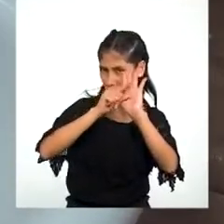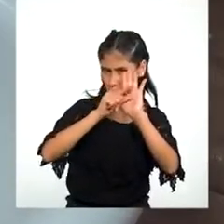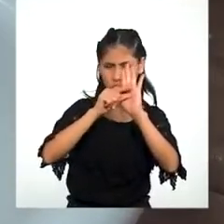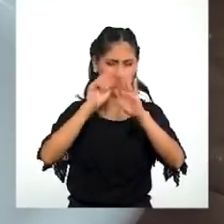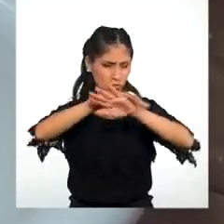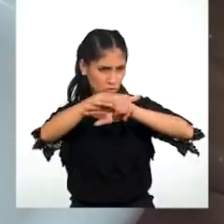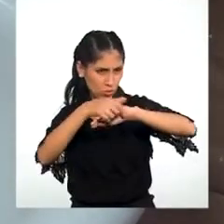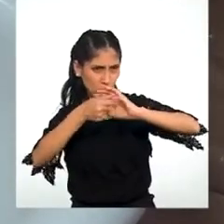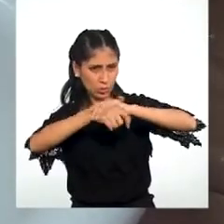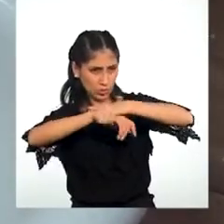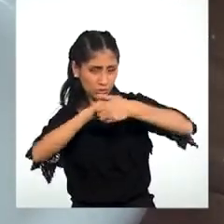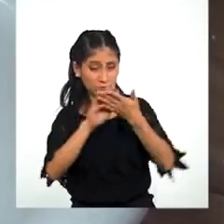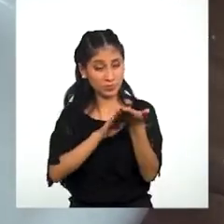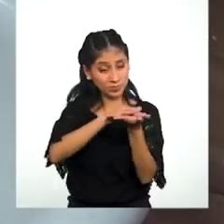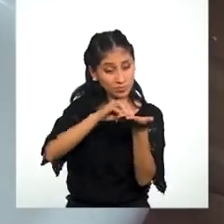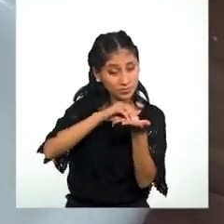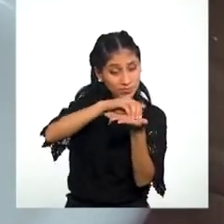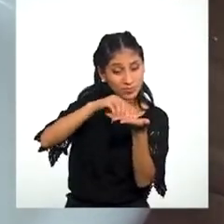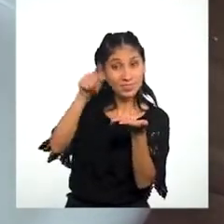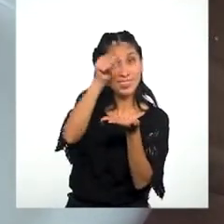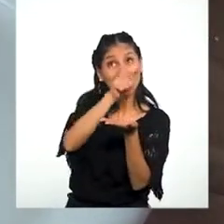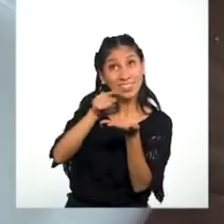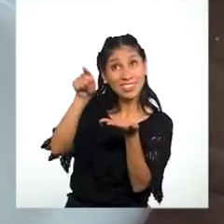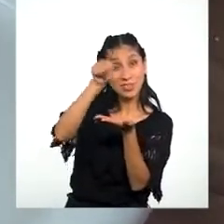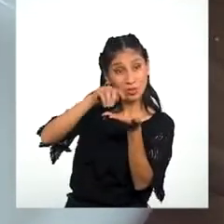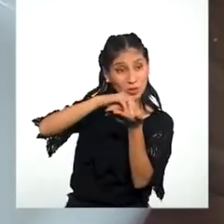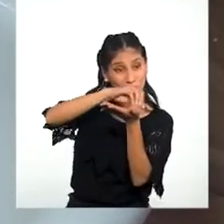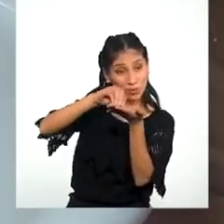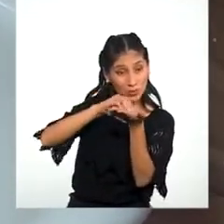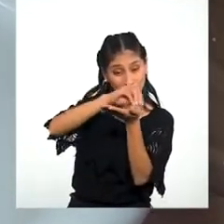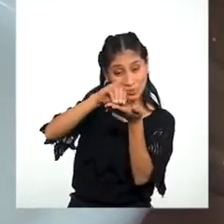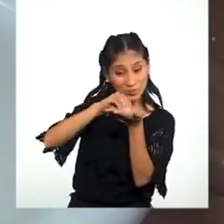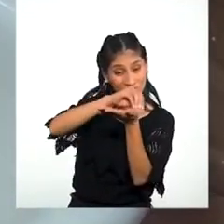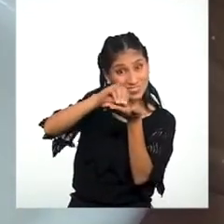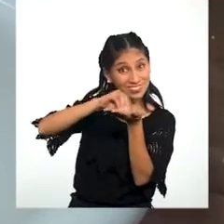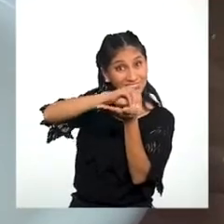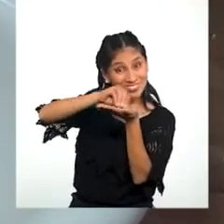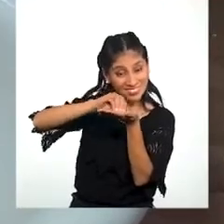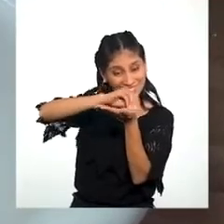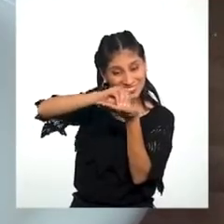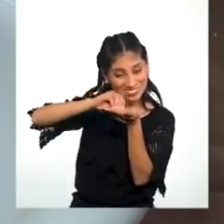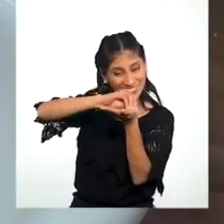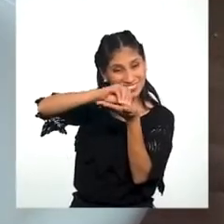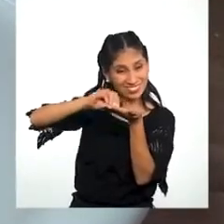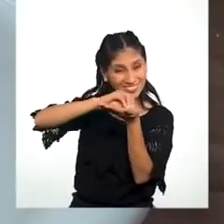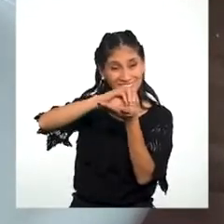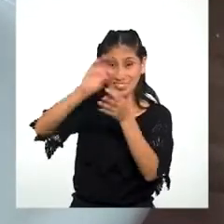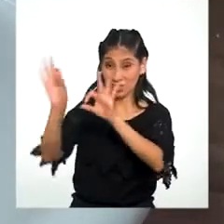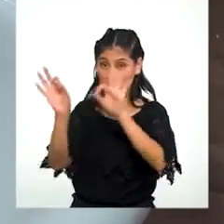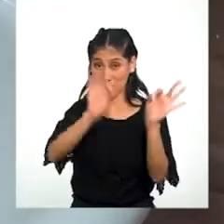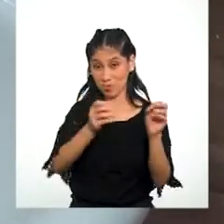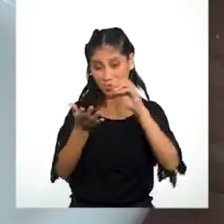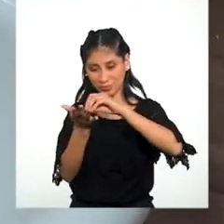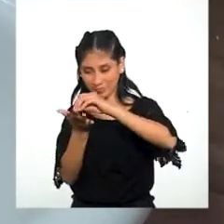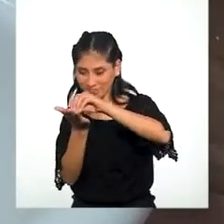Manitos Vamos a hacer Círculos En nuestra palma Con nuestros deditos Lo mismo